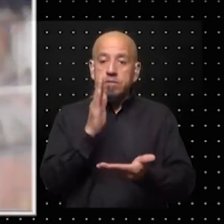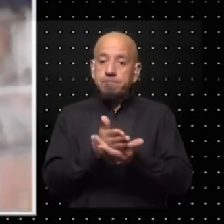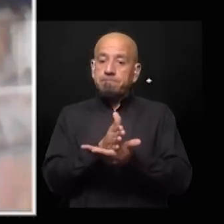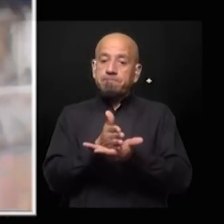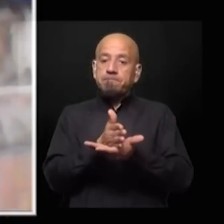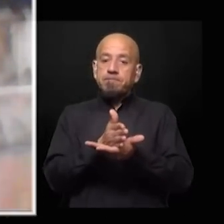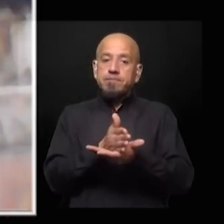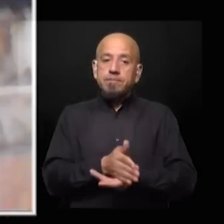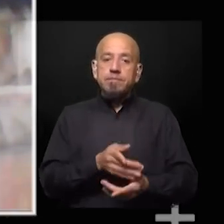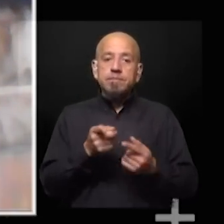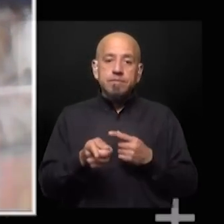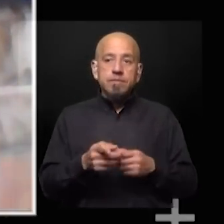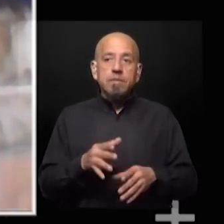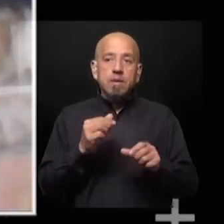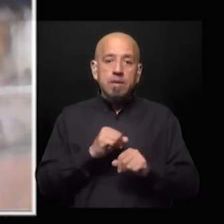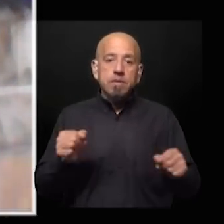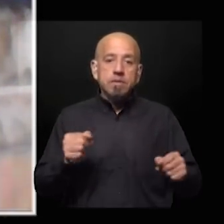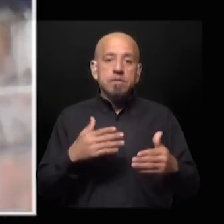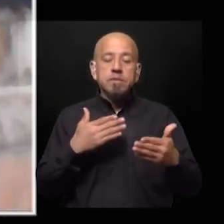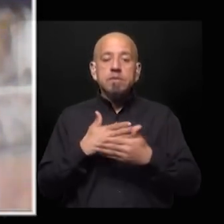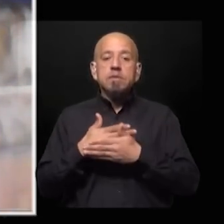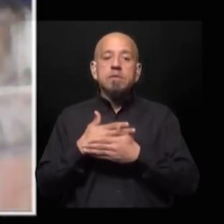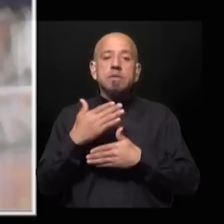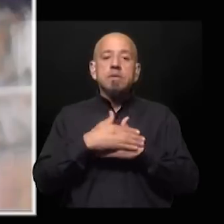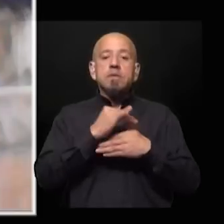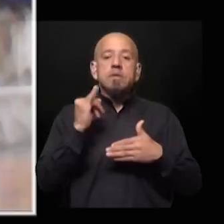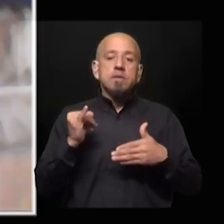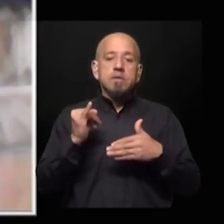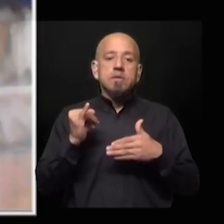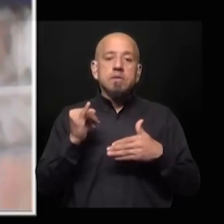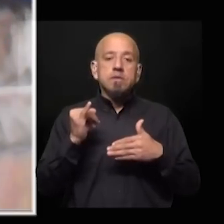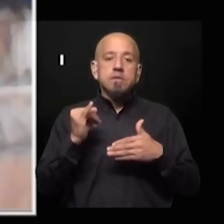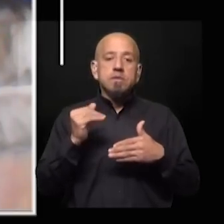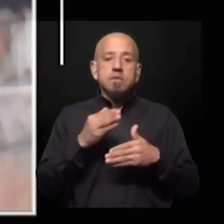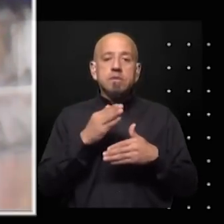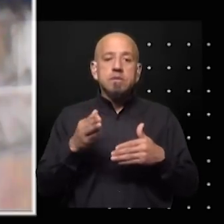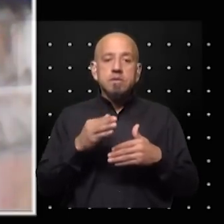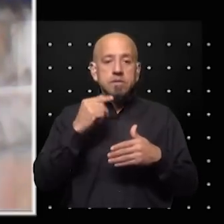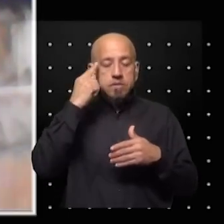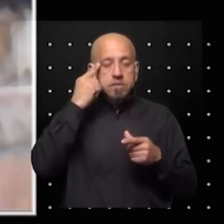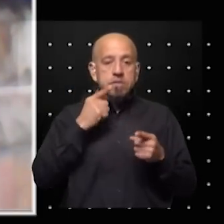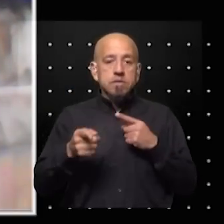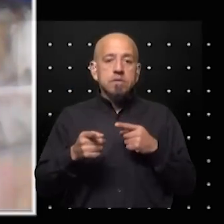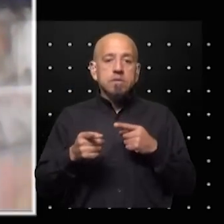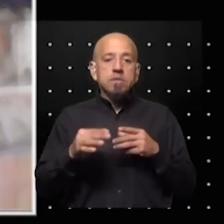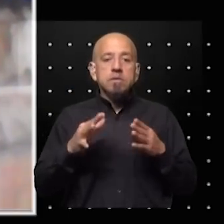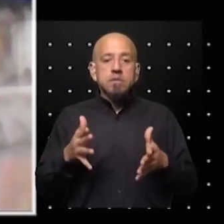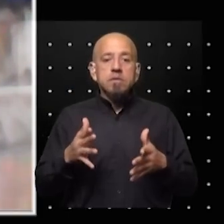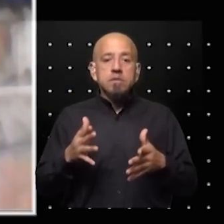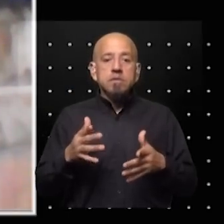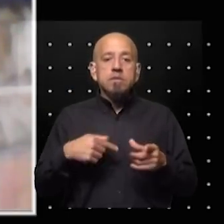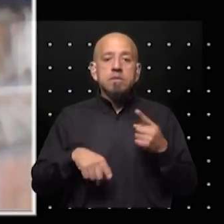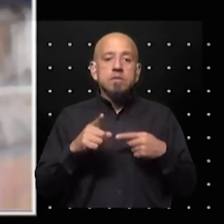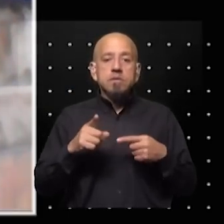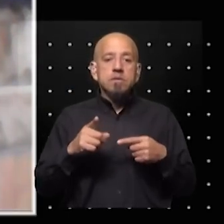o incluso para quedar a la izquierda uno se tiene que ir corriendo y corriendo y corriendo de lo que pensaba para que no lo titlen no